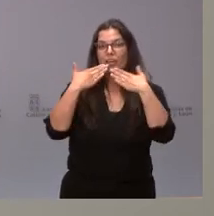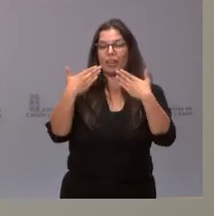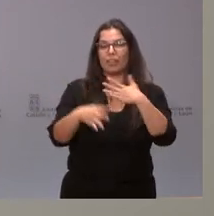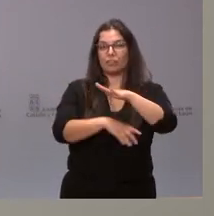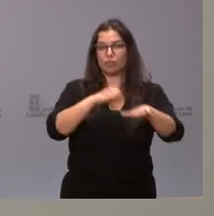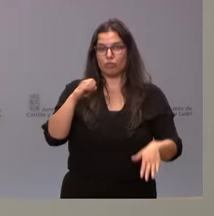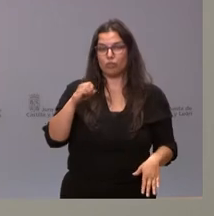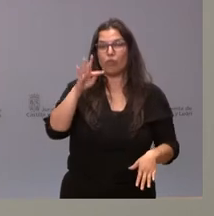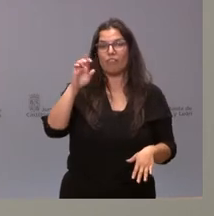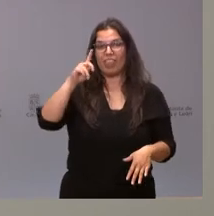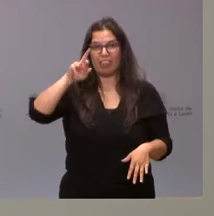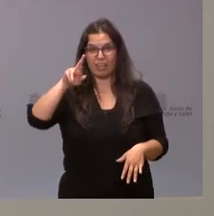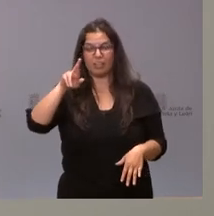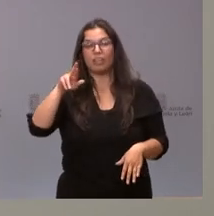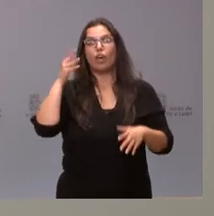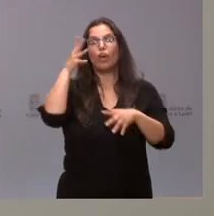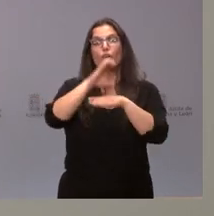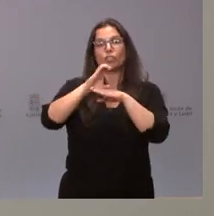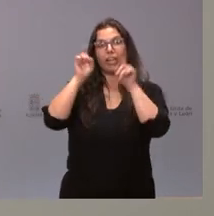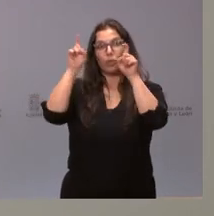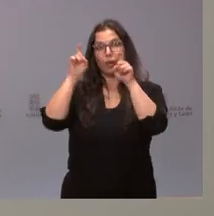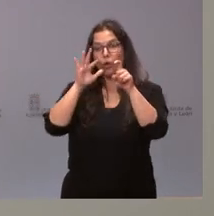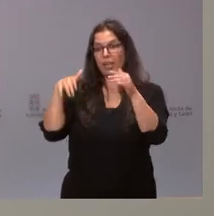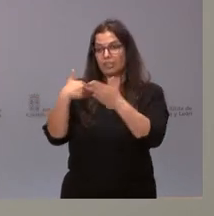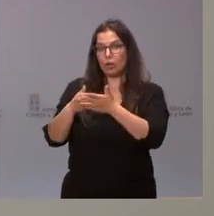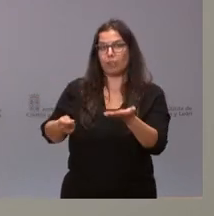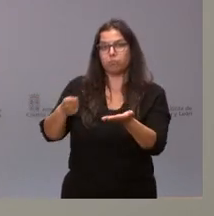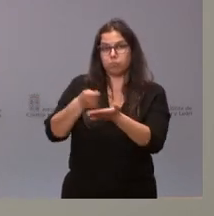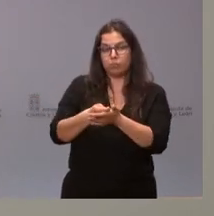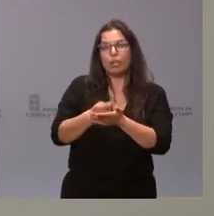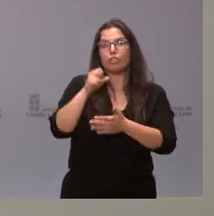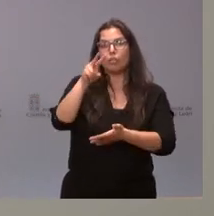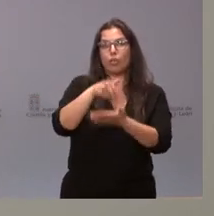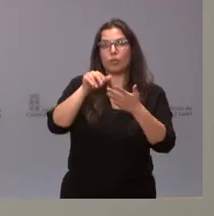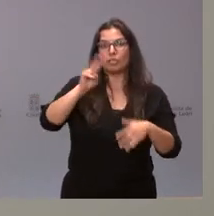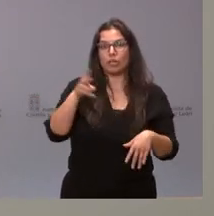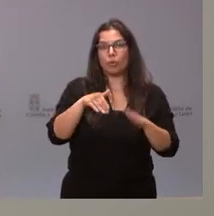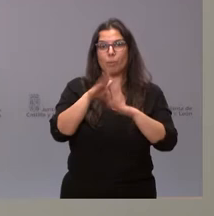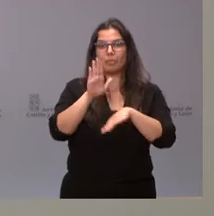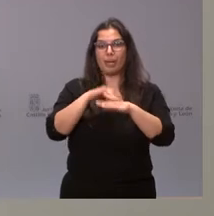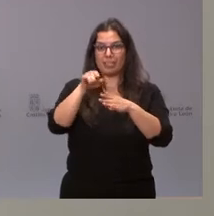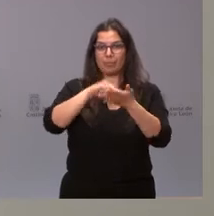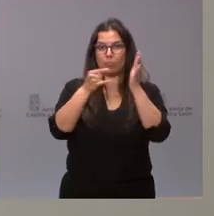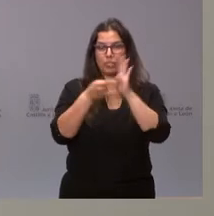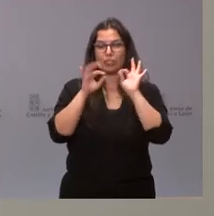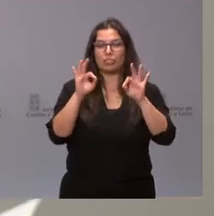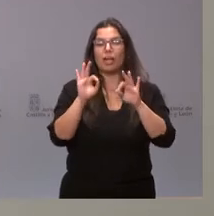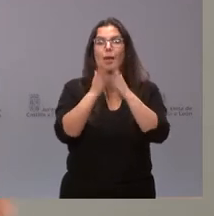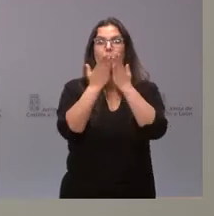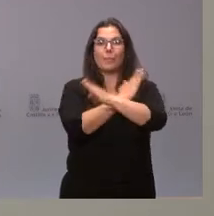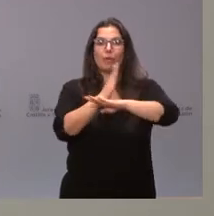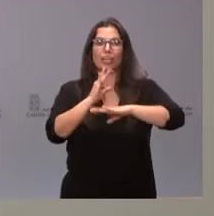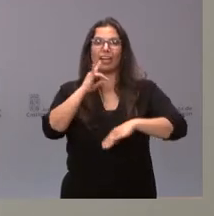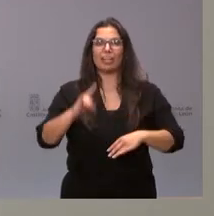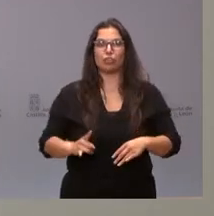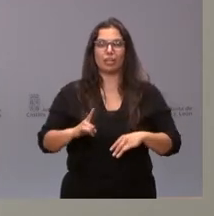fondos FEDER. La Consejería de Educación ha aportado hasta el momento más de 12 millones de euros a este proyecto de la Biblioteca Electrónica